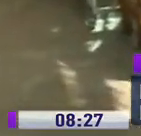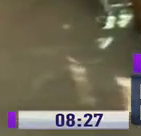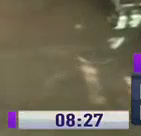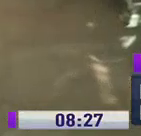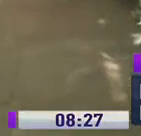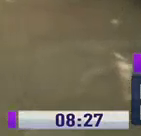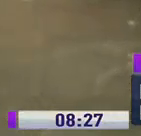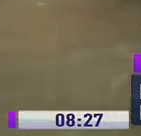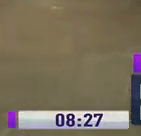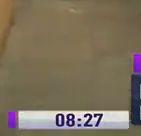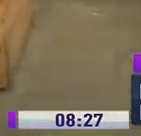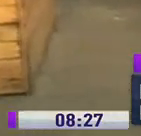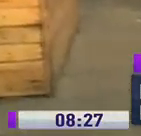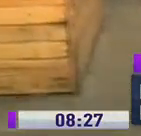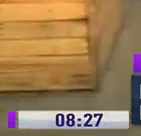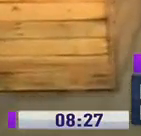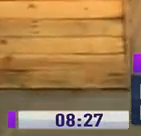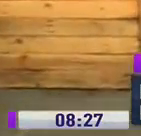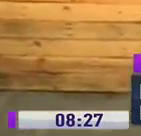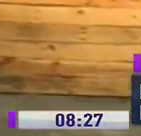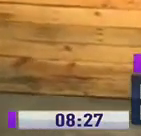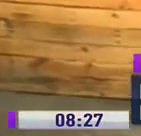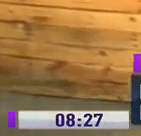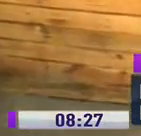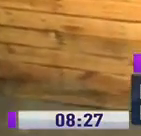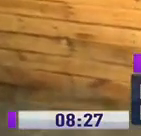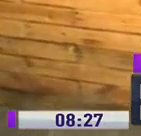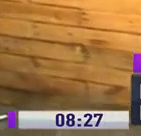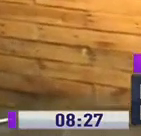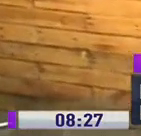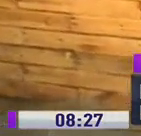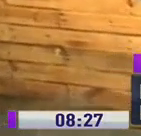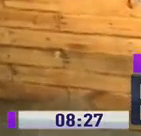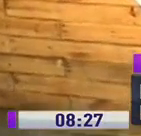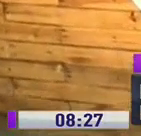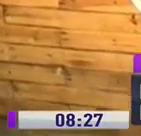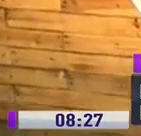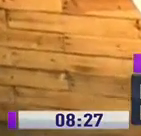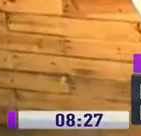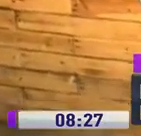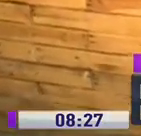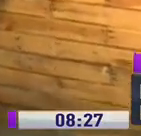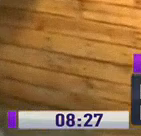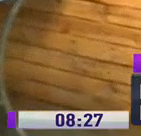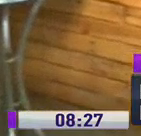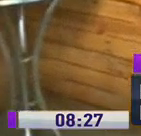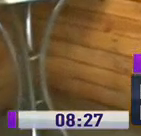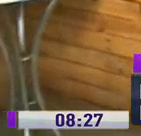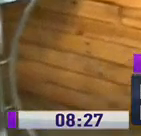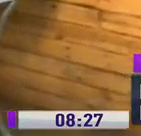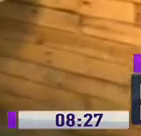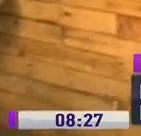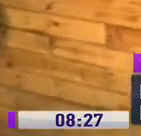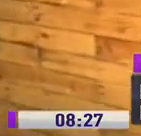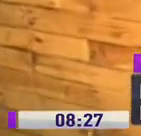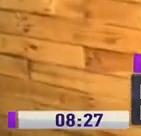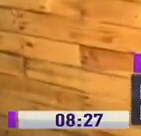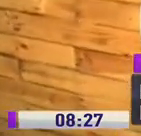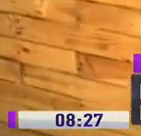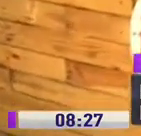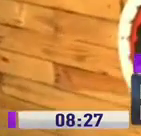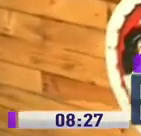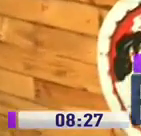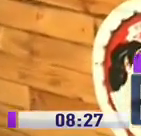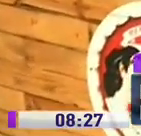tenemos el apoyo de varias empresas privadas que nos están dando alimento y nosotros lo que queremos es poder llegar, hacer llegar este alimento a la gente más